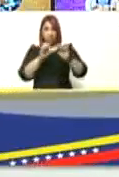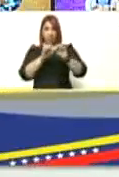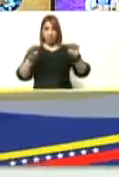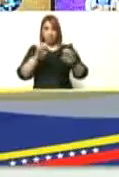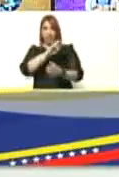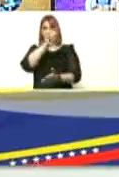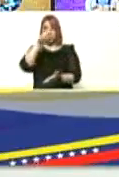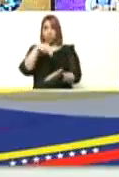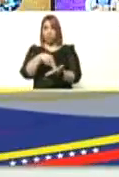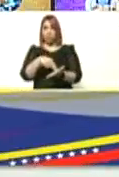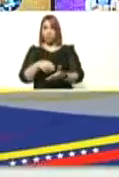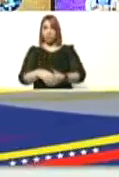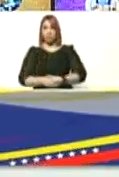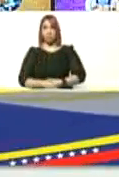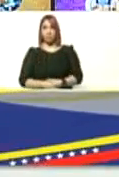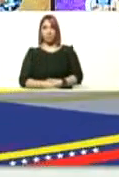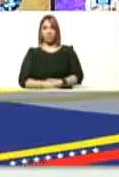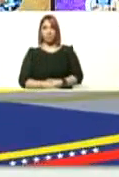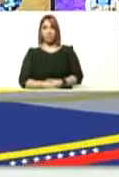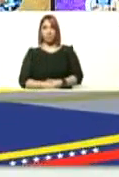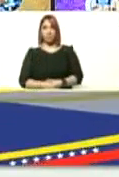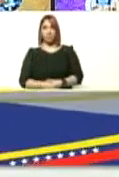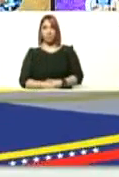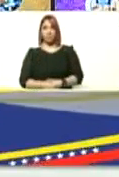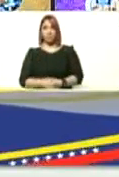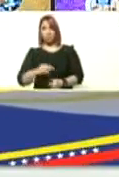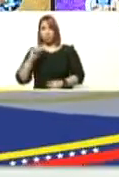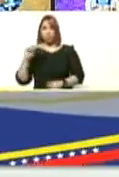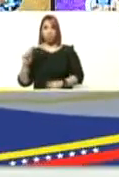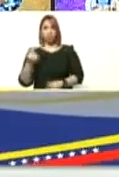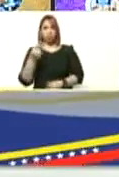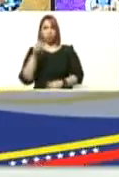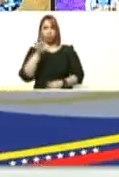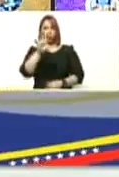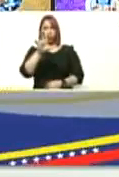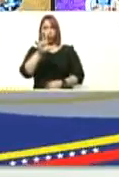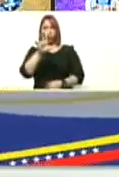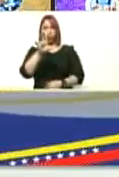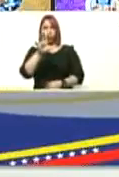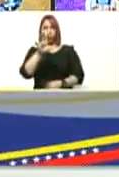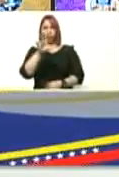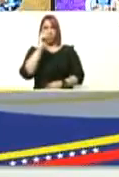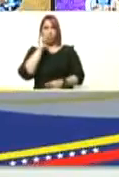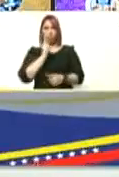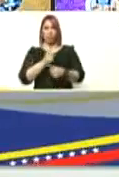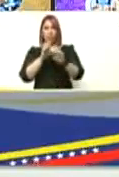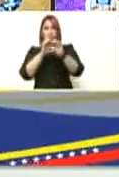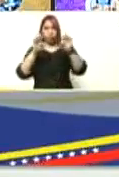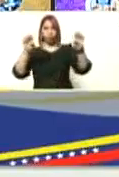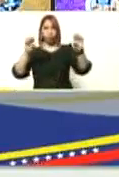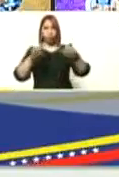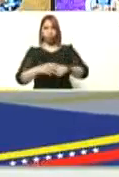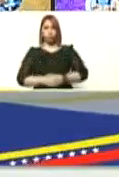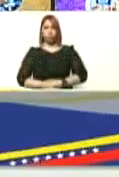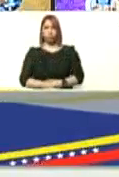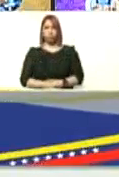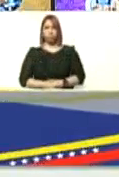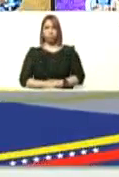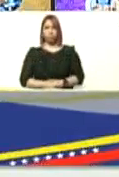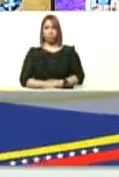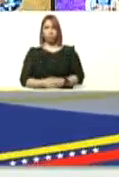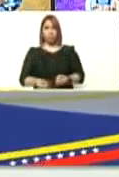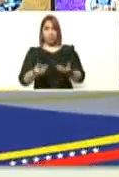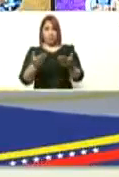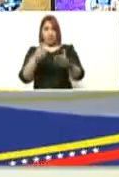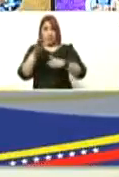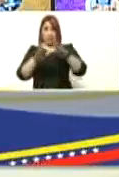nacional la prioridad de un país es la educación de ella depende